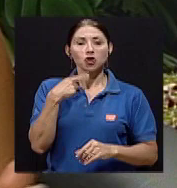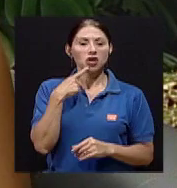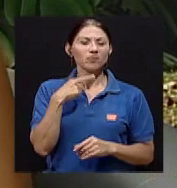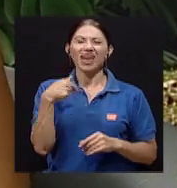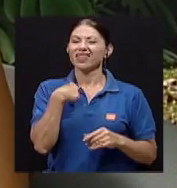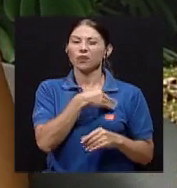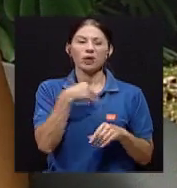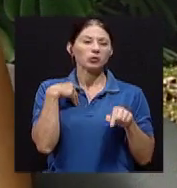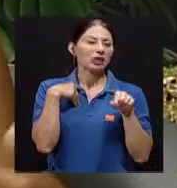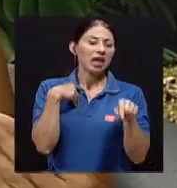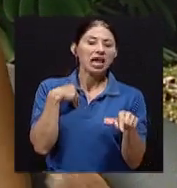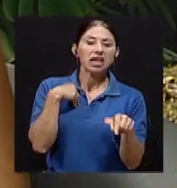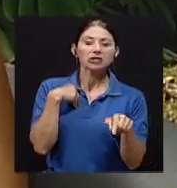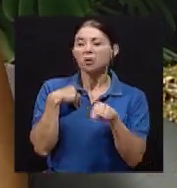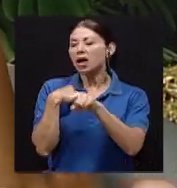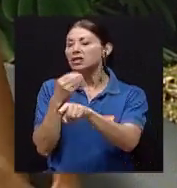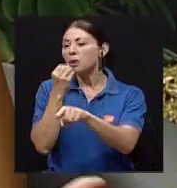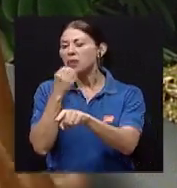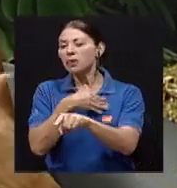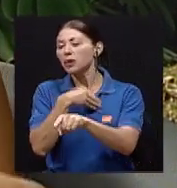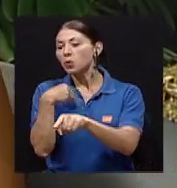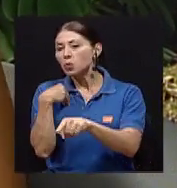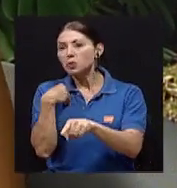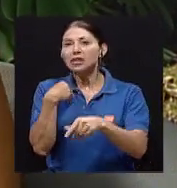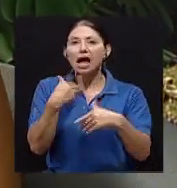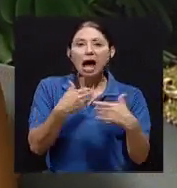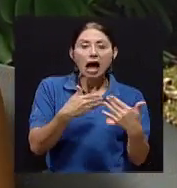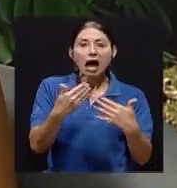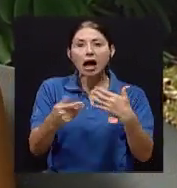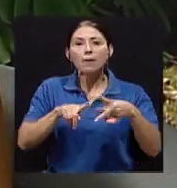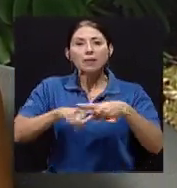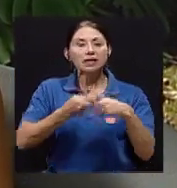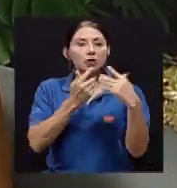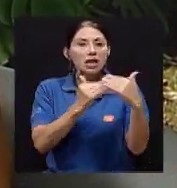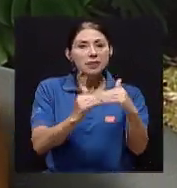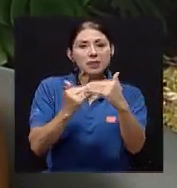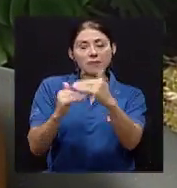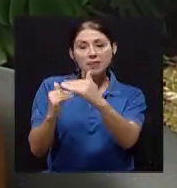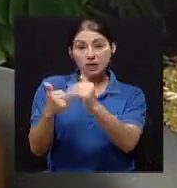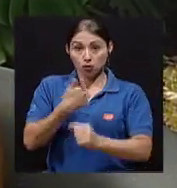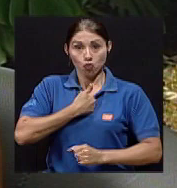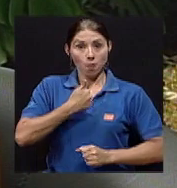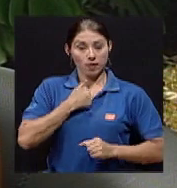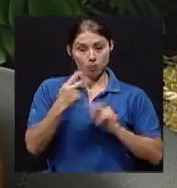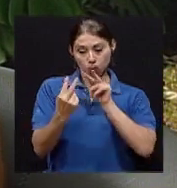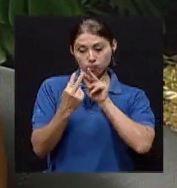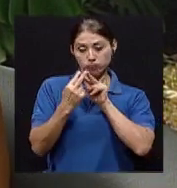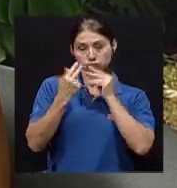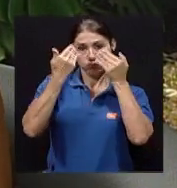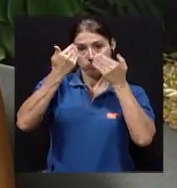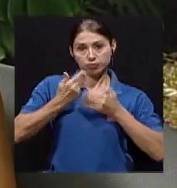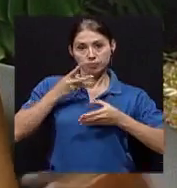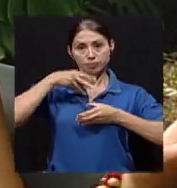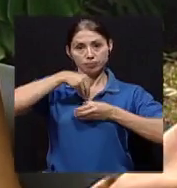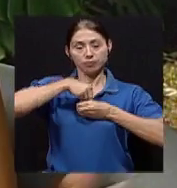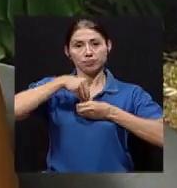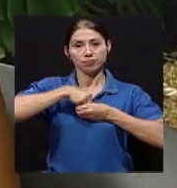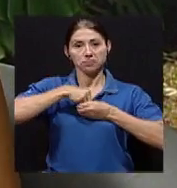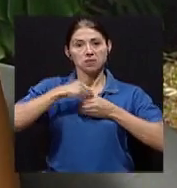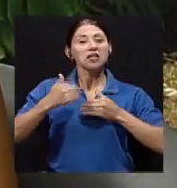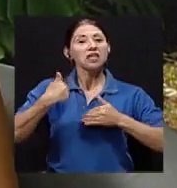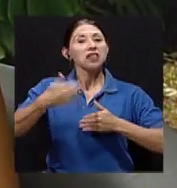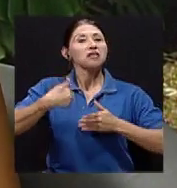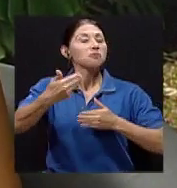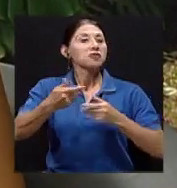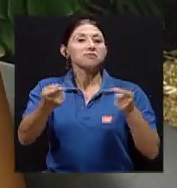como este tipo de comida, empiezo a poner un poco de límites, empiezo a conocerme como un ser interno y ya después lo demás